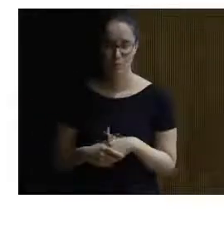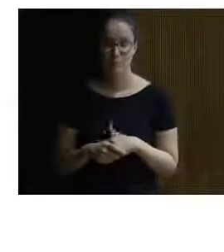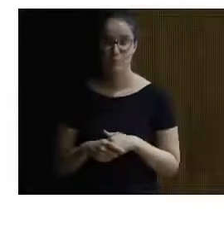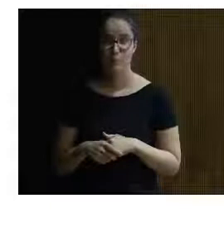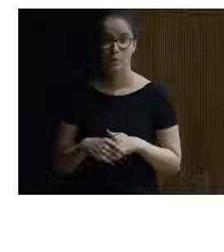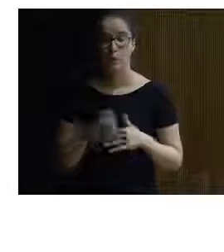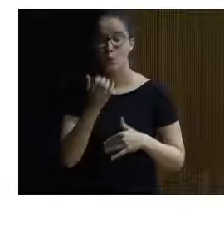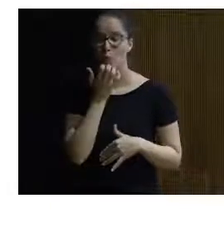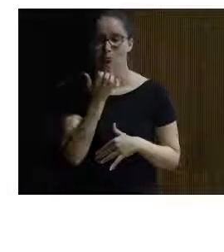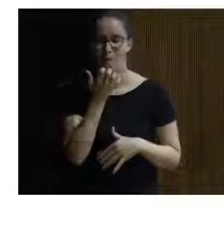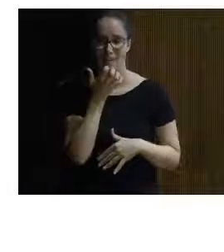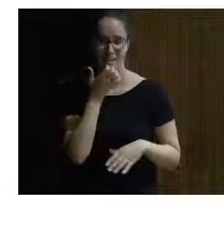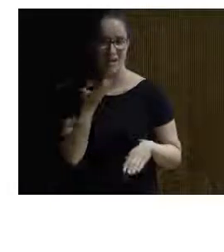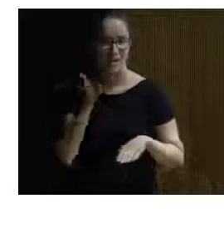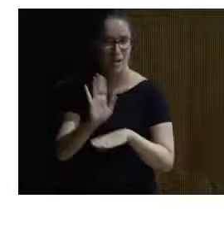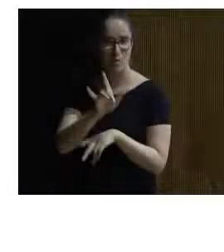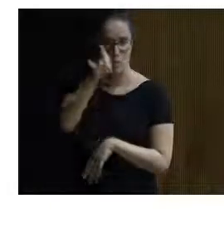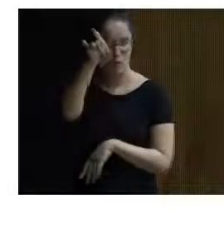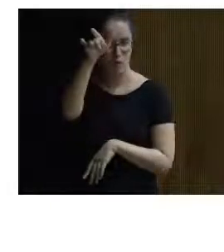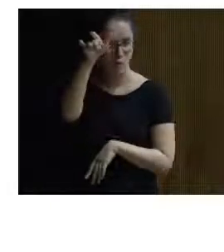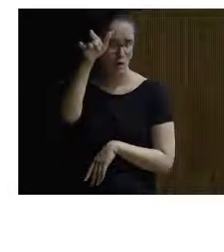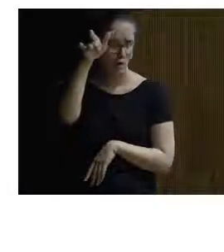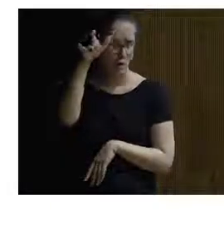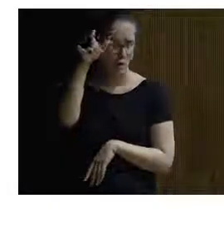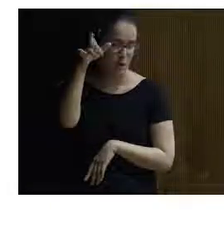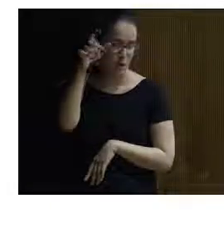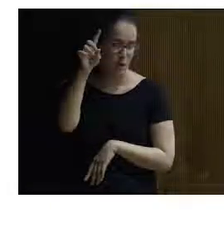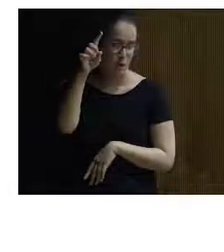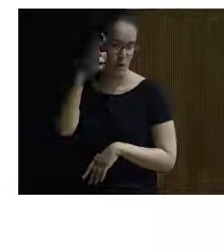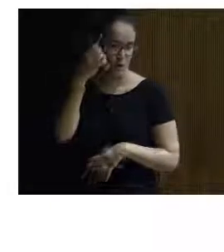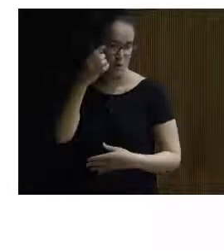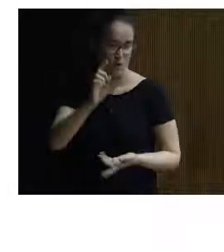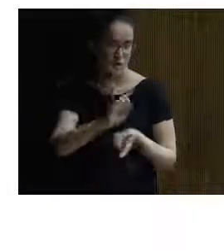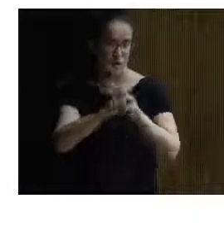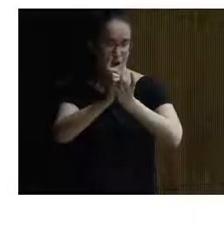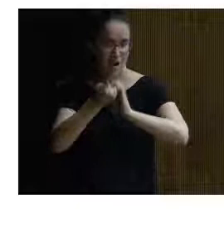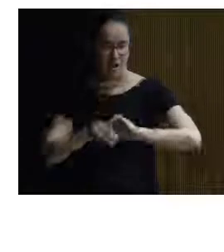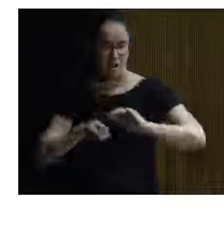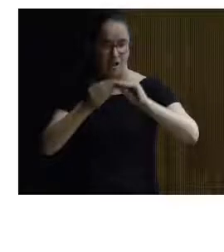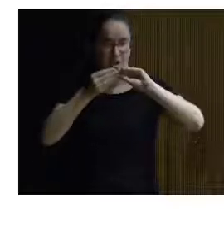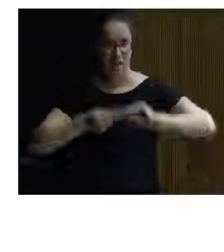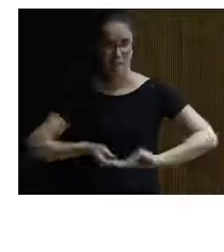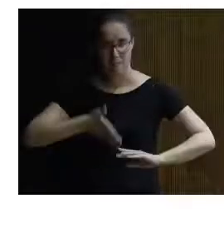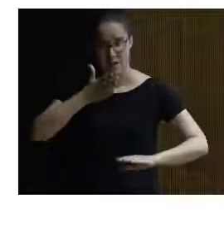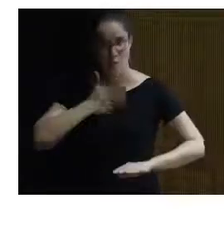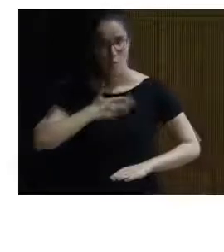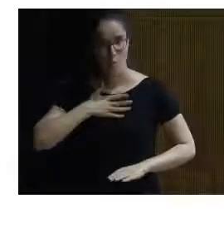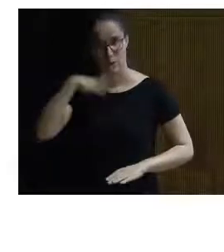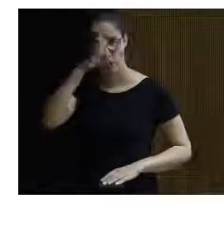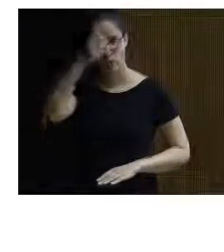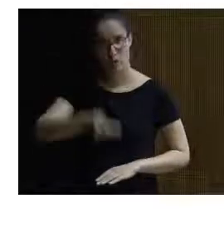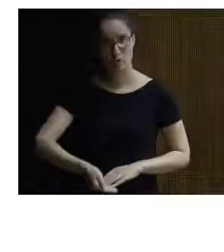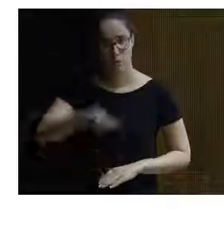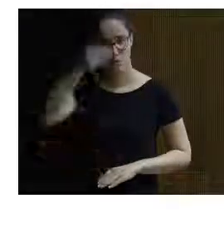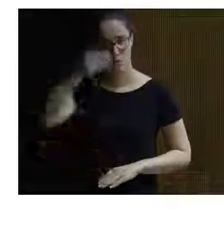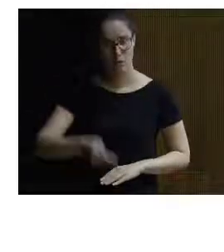Os voy a poner un ejemplo de una actuación para mí muy importante que se hizo en la